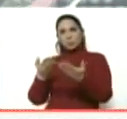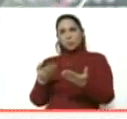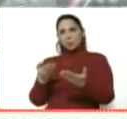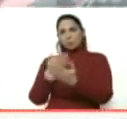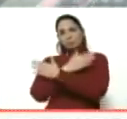abrazo a Colombia.